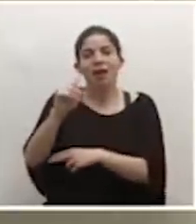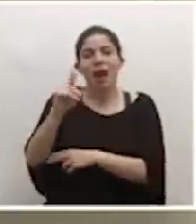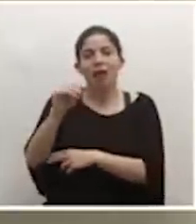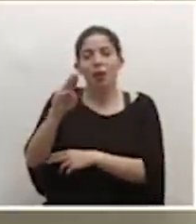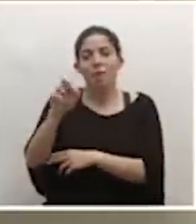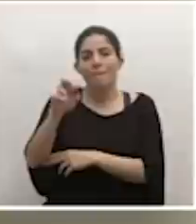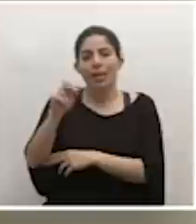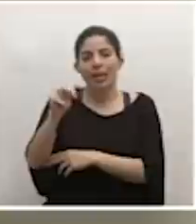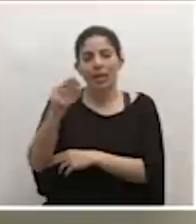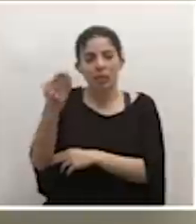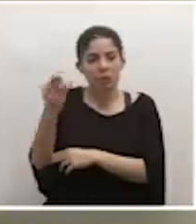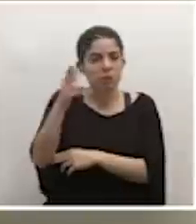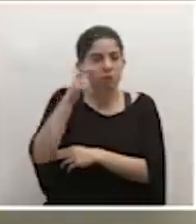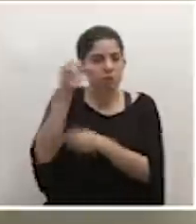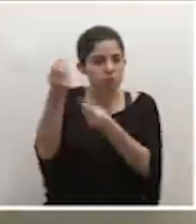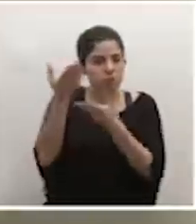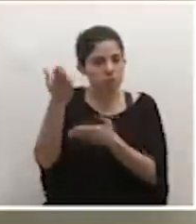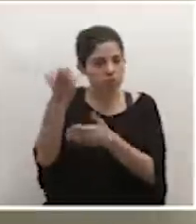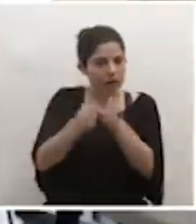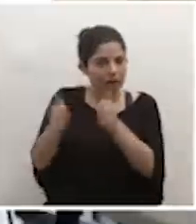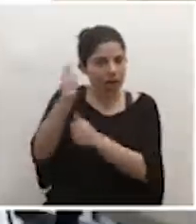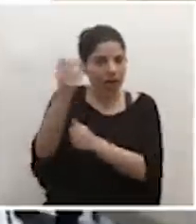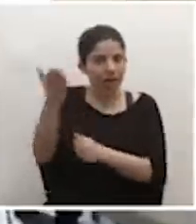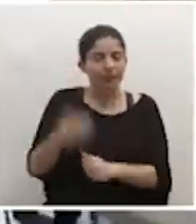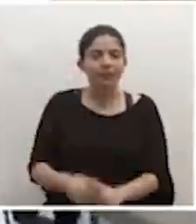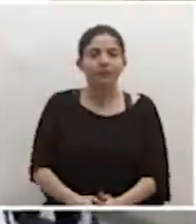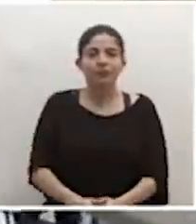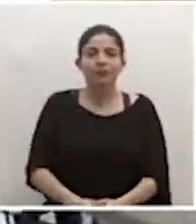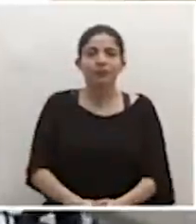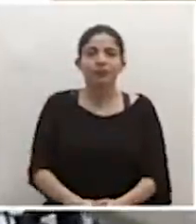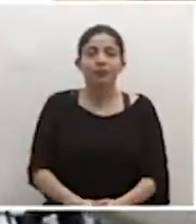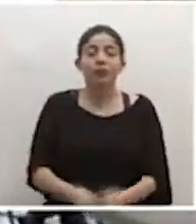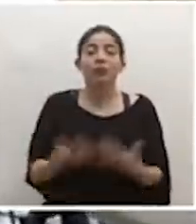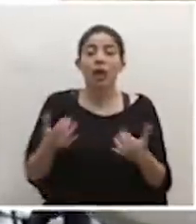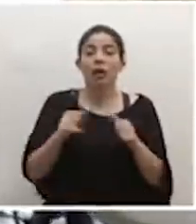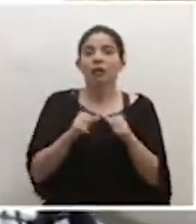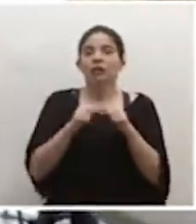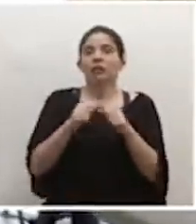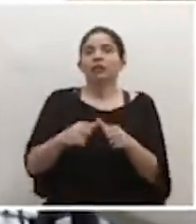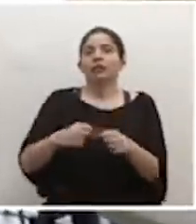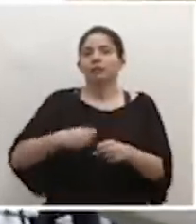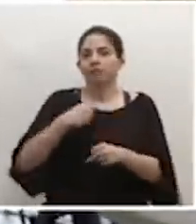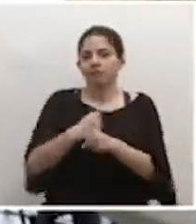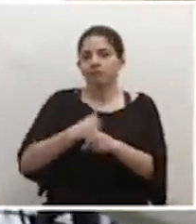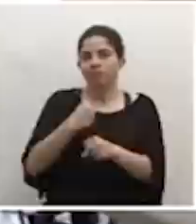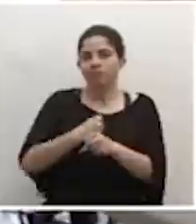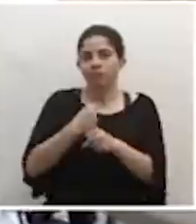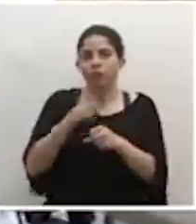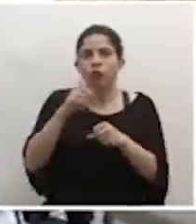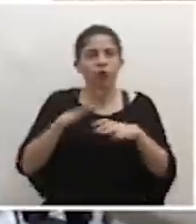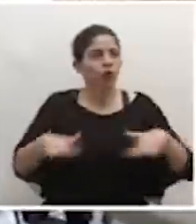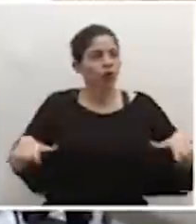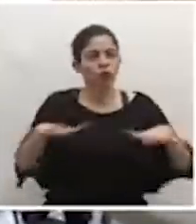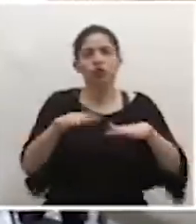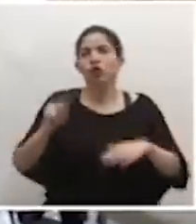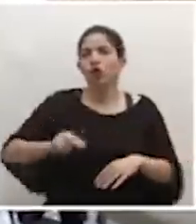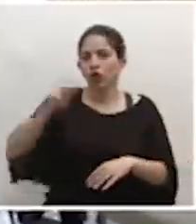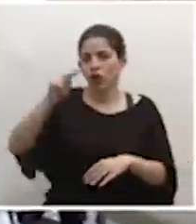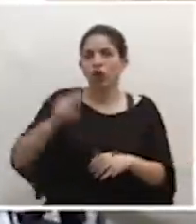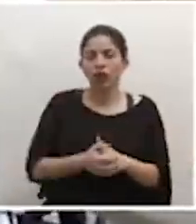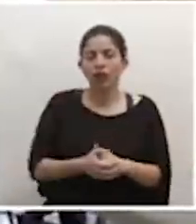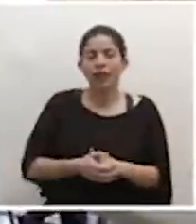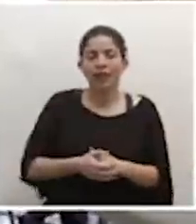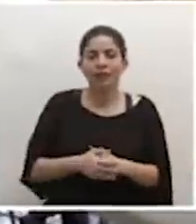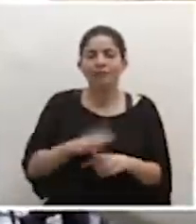Escuchamos el reporte de los jerarcas. Bueno, continuamos realizando las operaciones desde la zona norte en